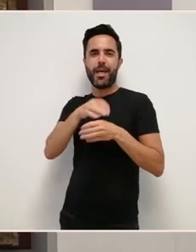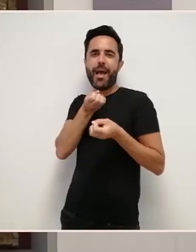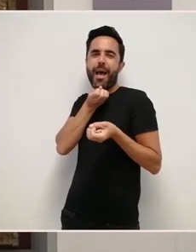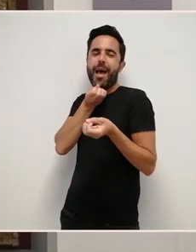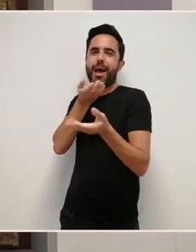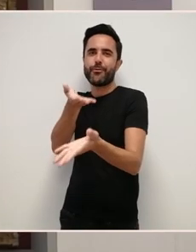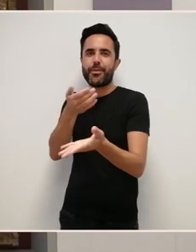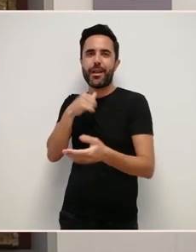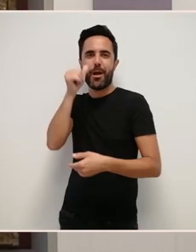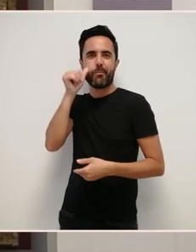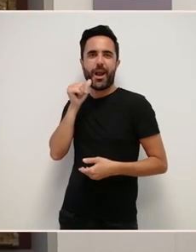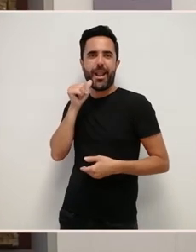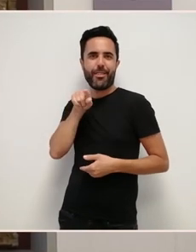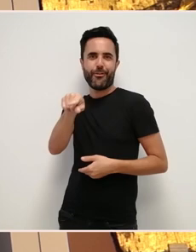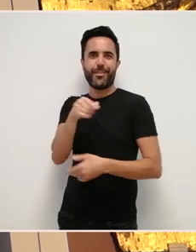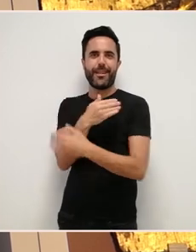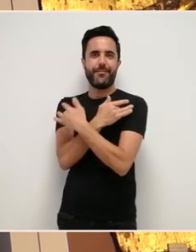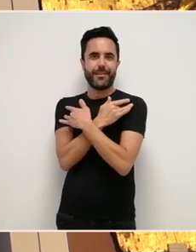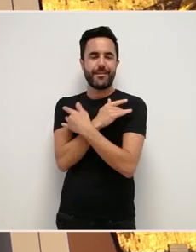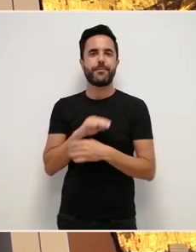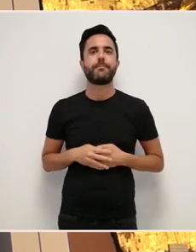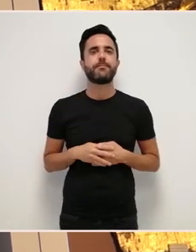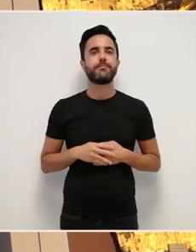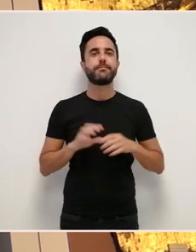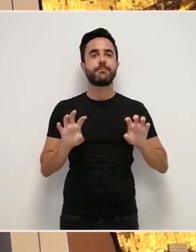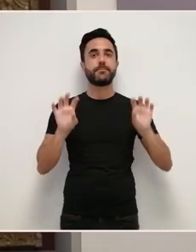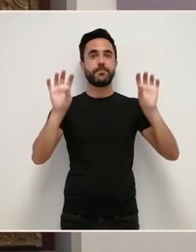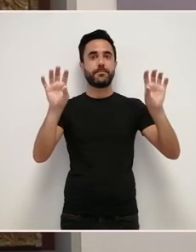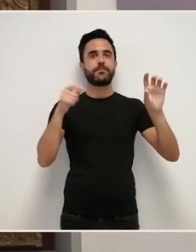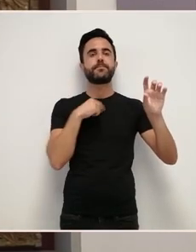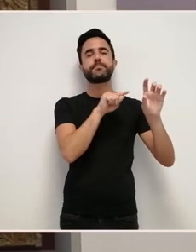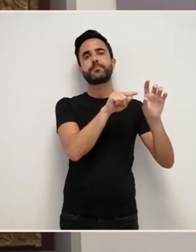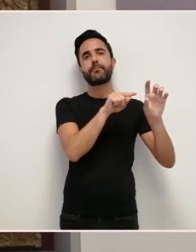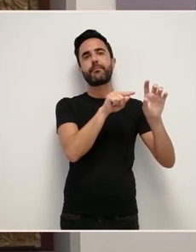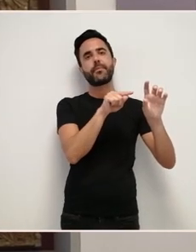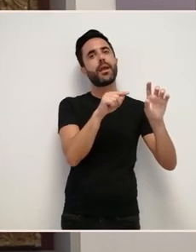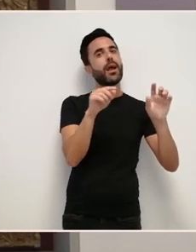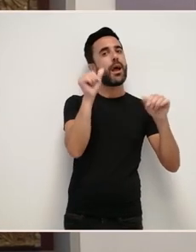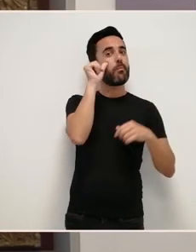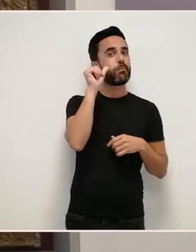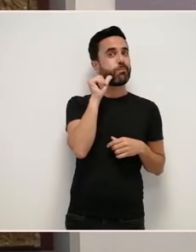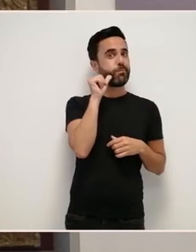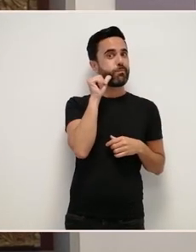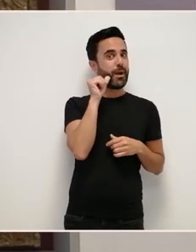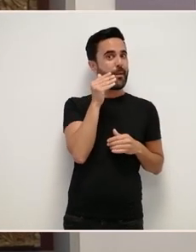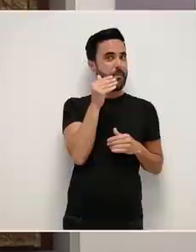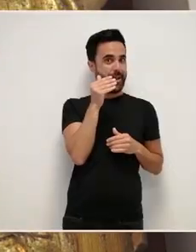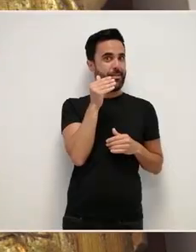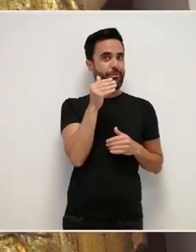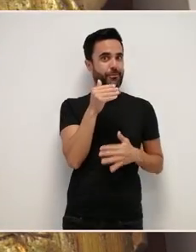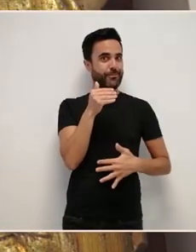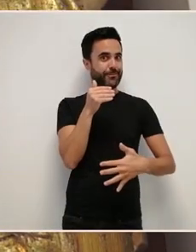Xa, no segundo corpo, situouse en primeiro lugar a escena da expectación E xunto con ela,